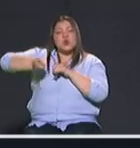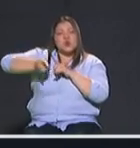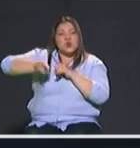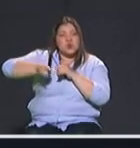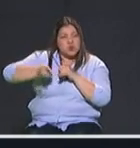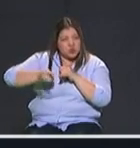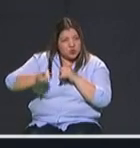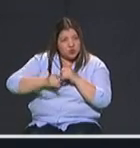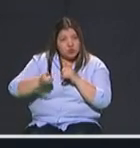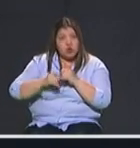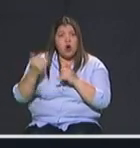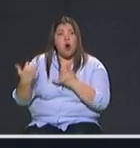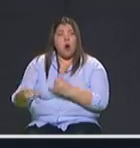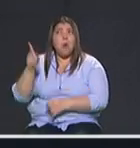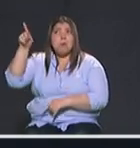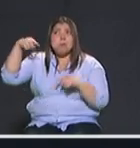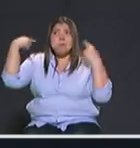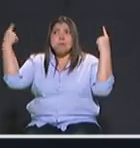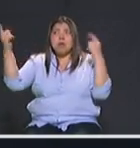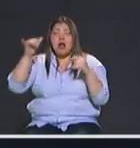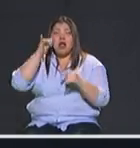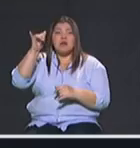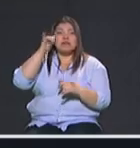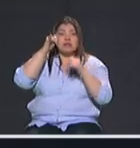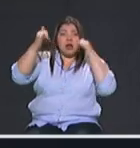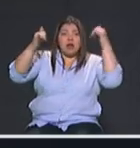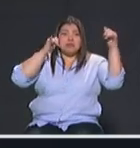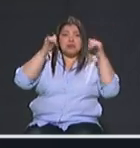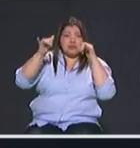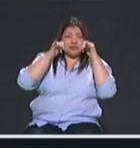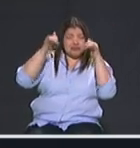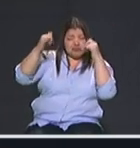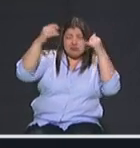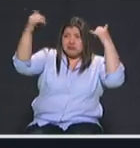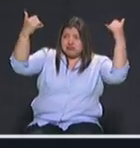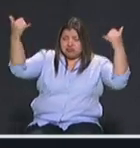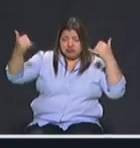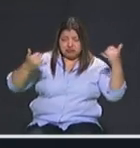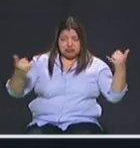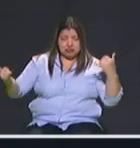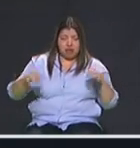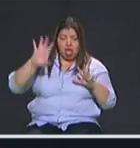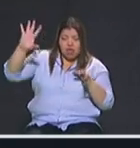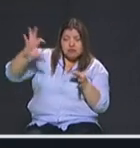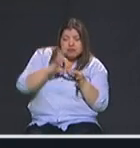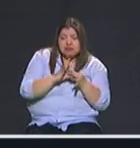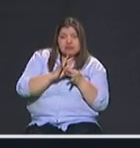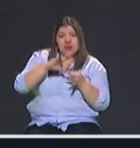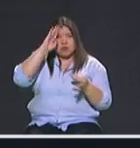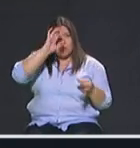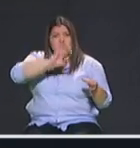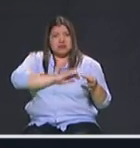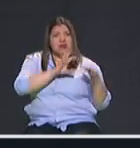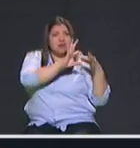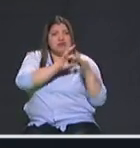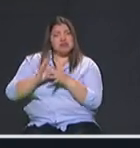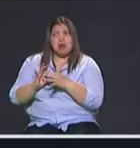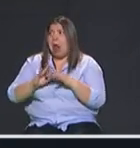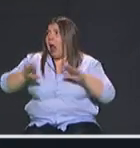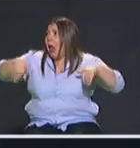privadas hoy no están integradas hoy no tenemos una sola cámara privada de algún comercio conectada al comando central del